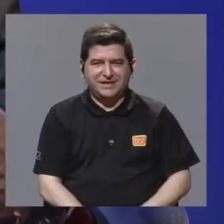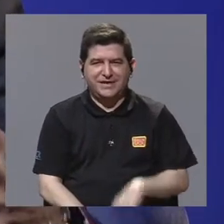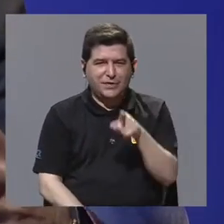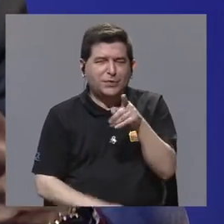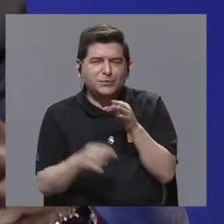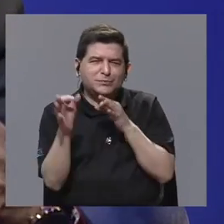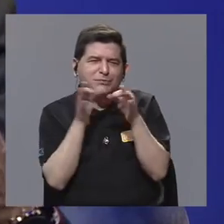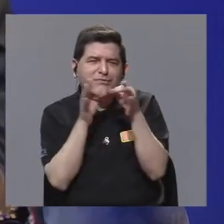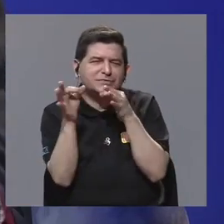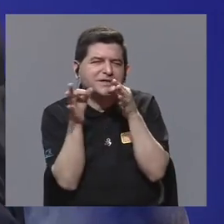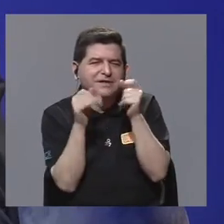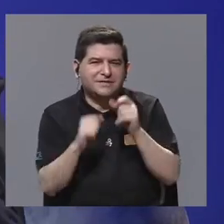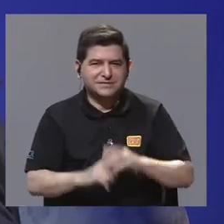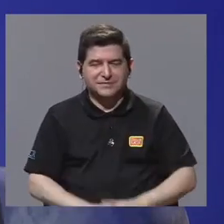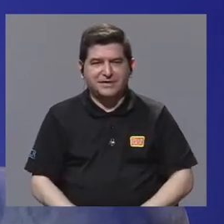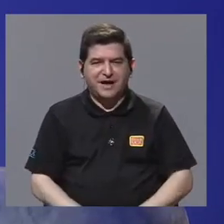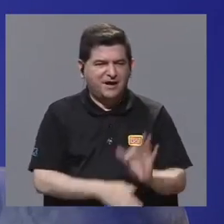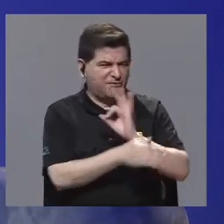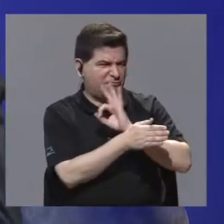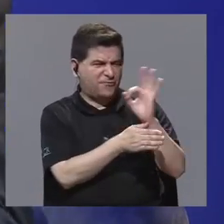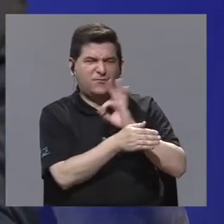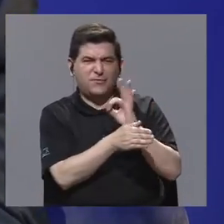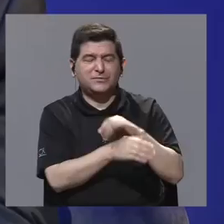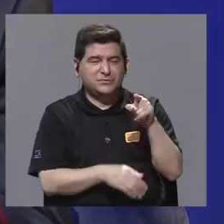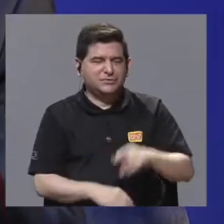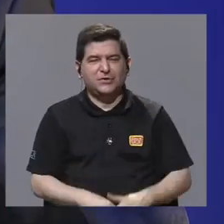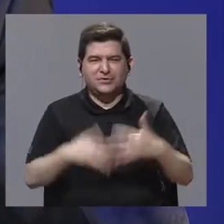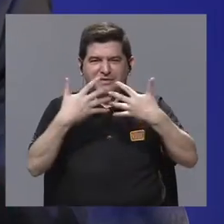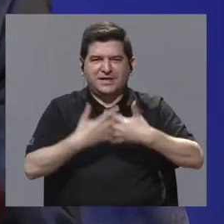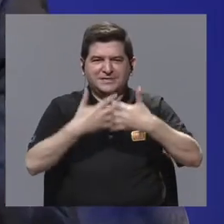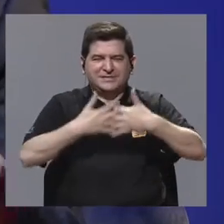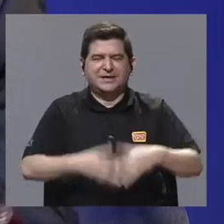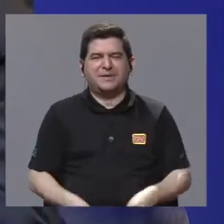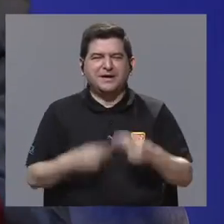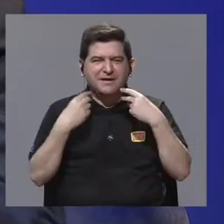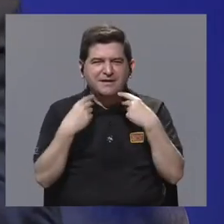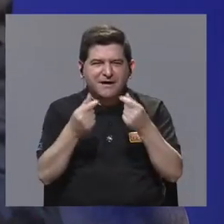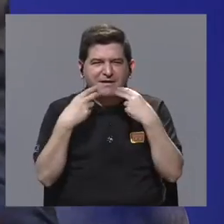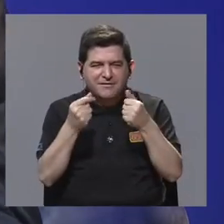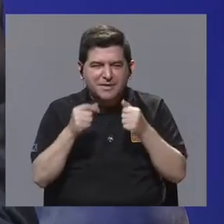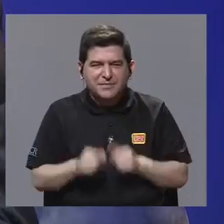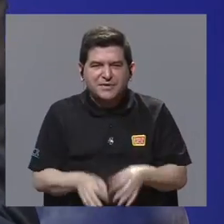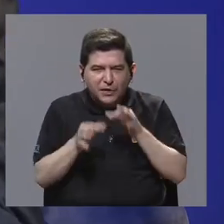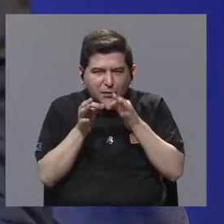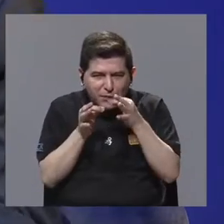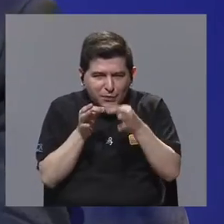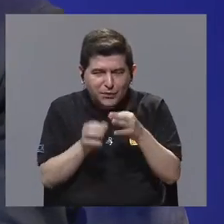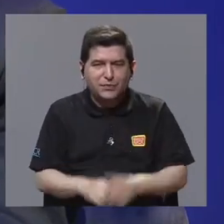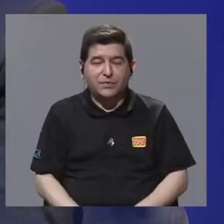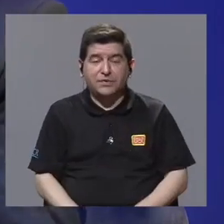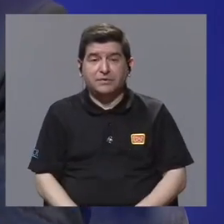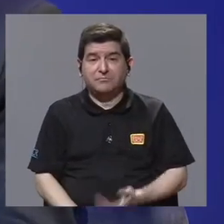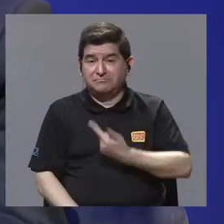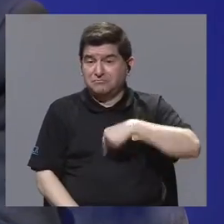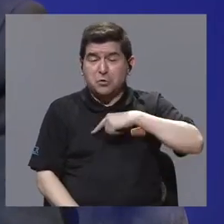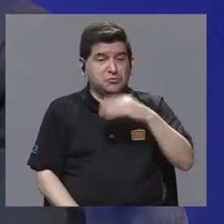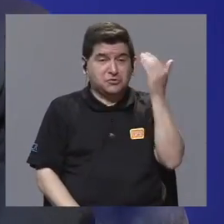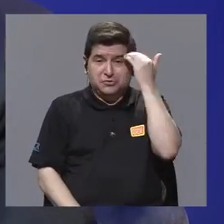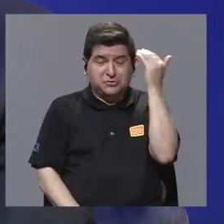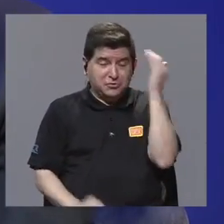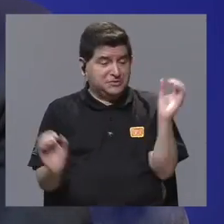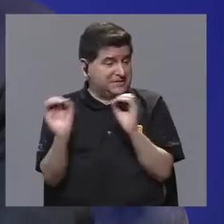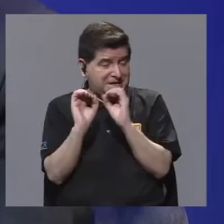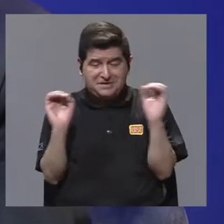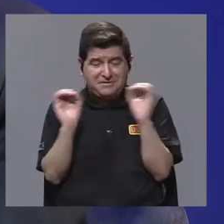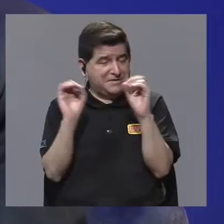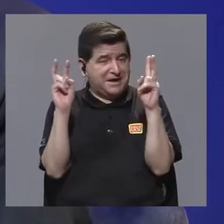explican ustedes el funcionamiento de un ciclotrón? Asumiendo, y así debe ser, que no sabemos absolutamente